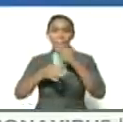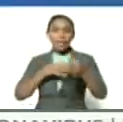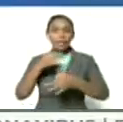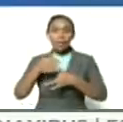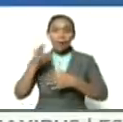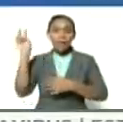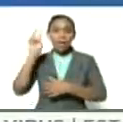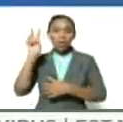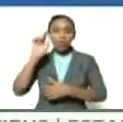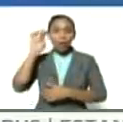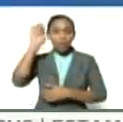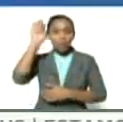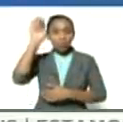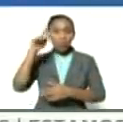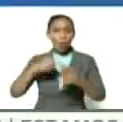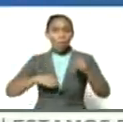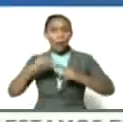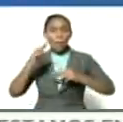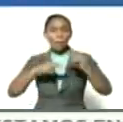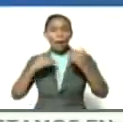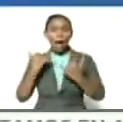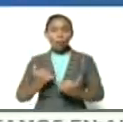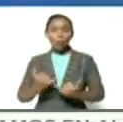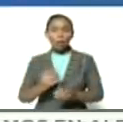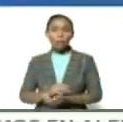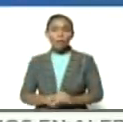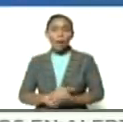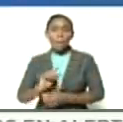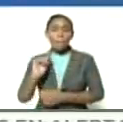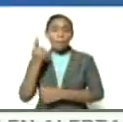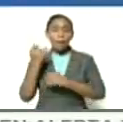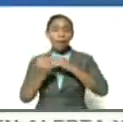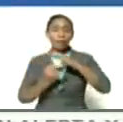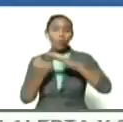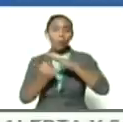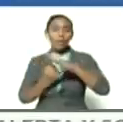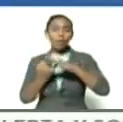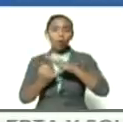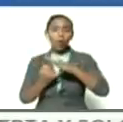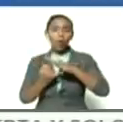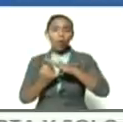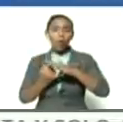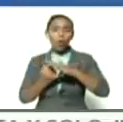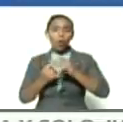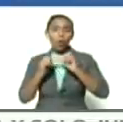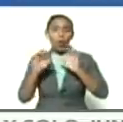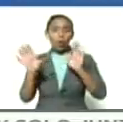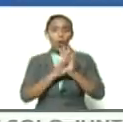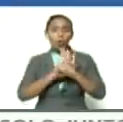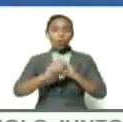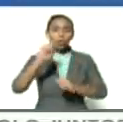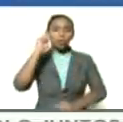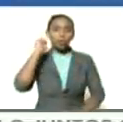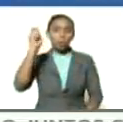futuro que estamos construyendo el primer instrumento la constitución